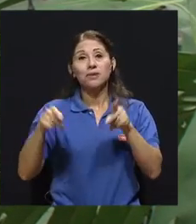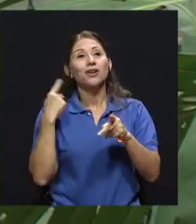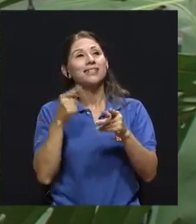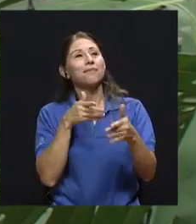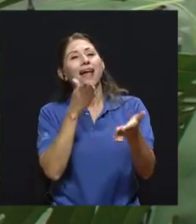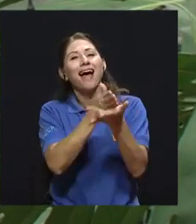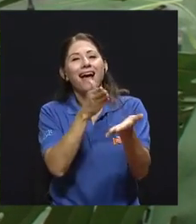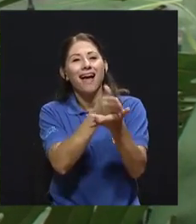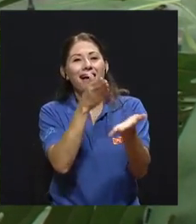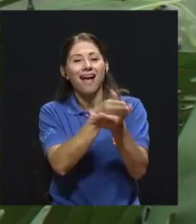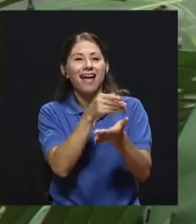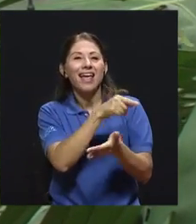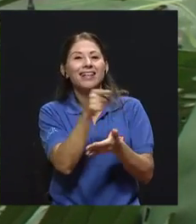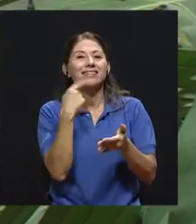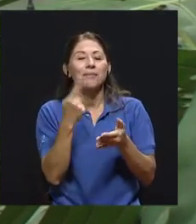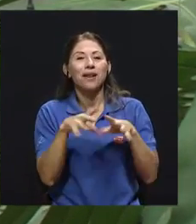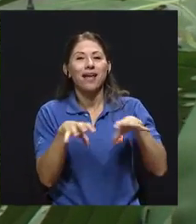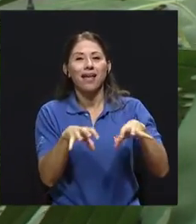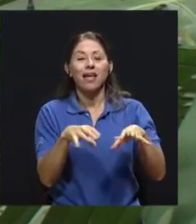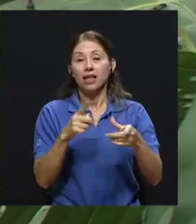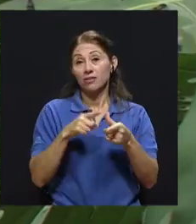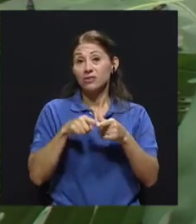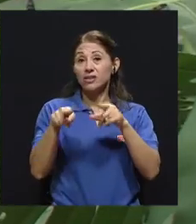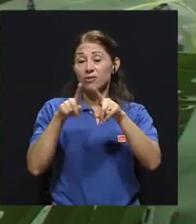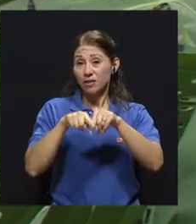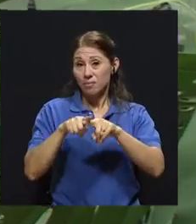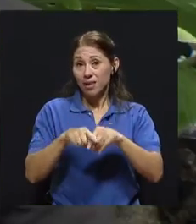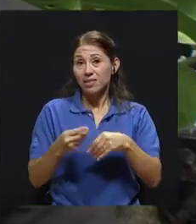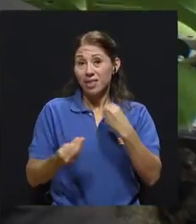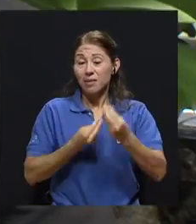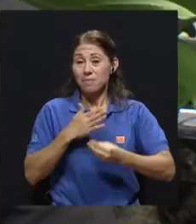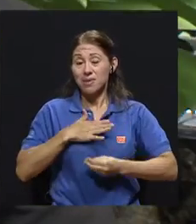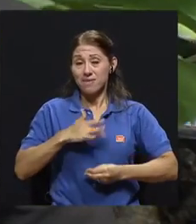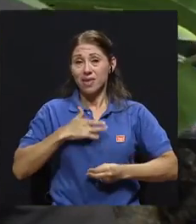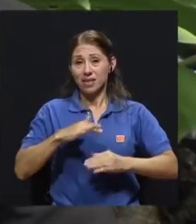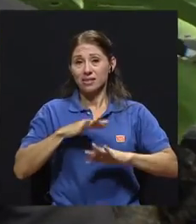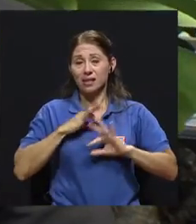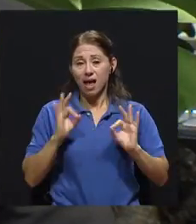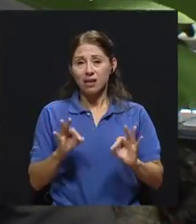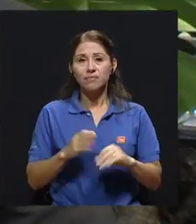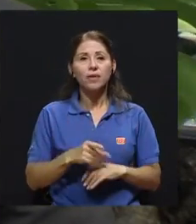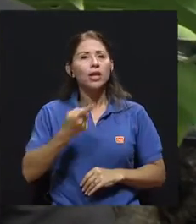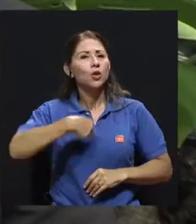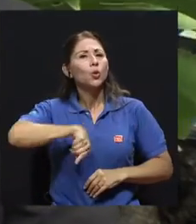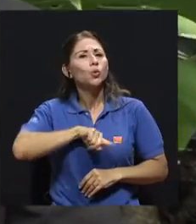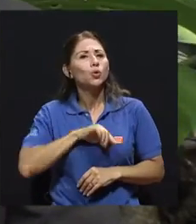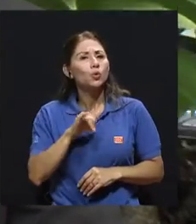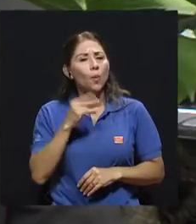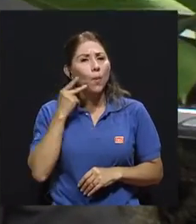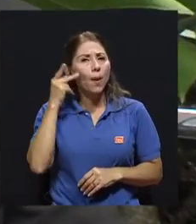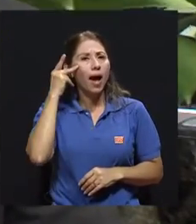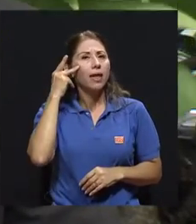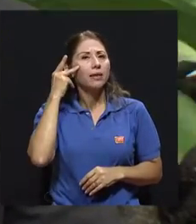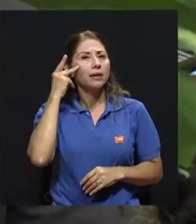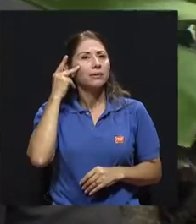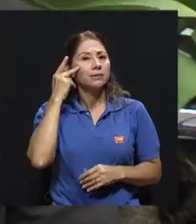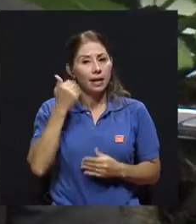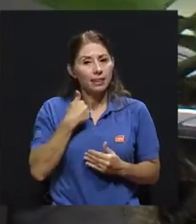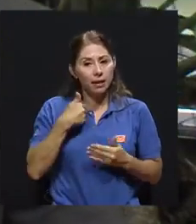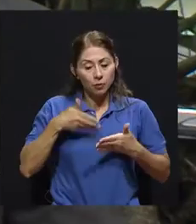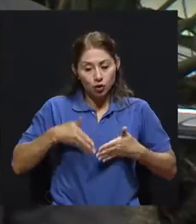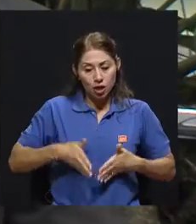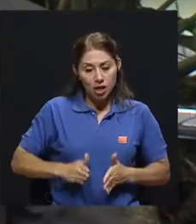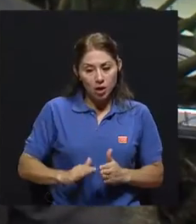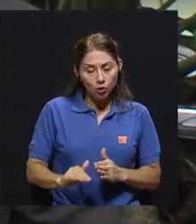en detrimento de mi bienestar, de la valía de mi bienestar. ¿Y qué podemos hacer nosotros como padres? Que llevamos hijos hacia arriba,